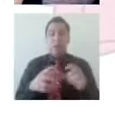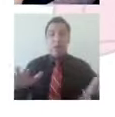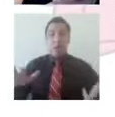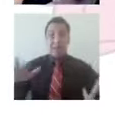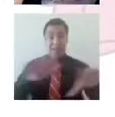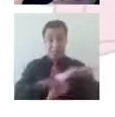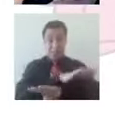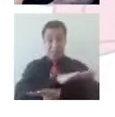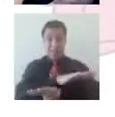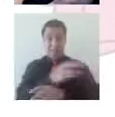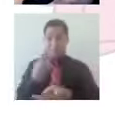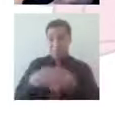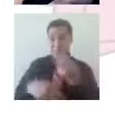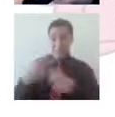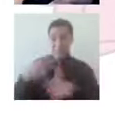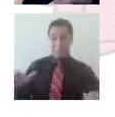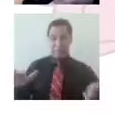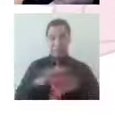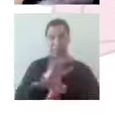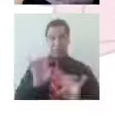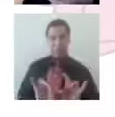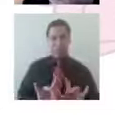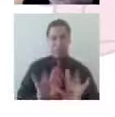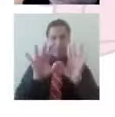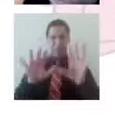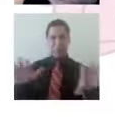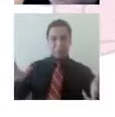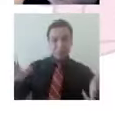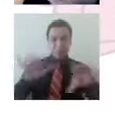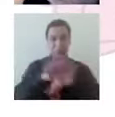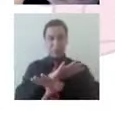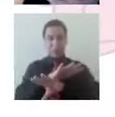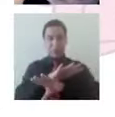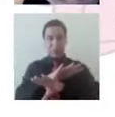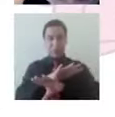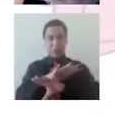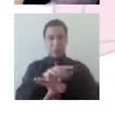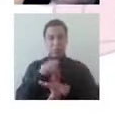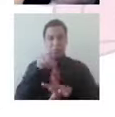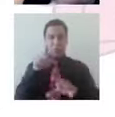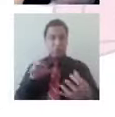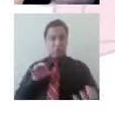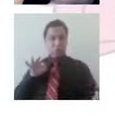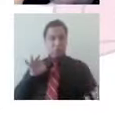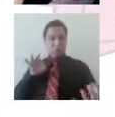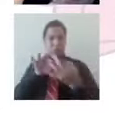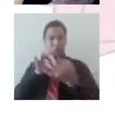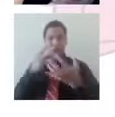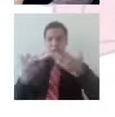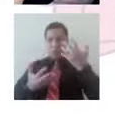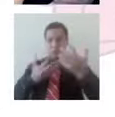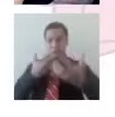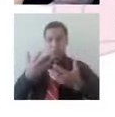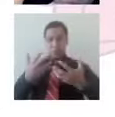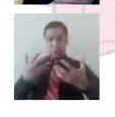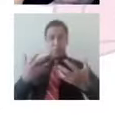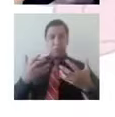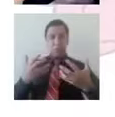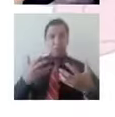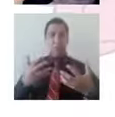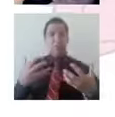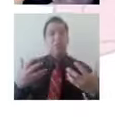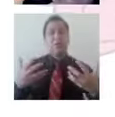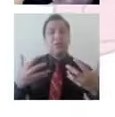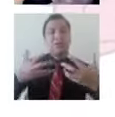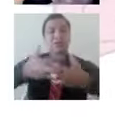Esto, primeramente, se tiene que ir identificando con dos recursos anteriores. El primero de ellos tiene que ver con la